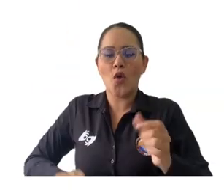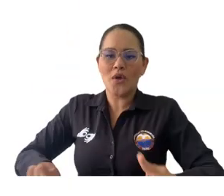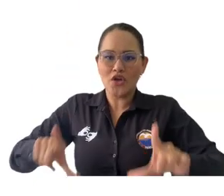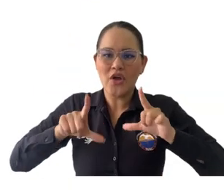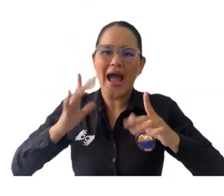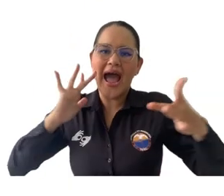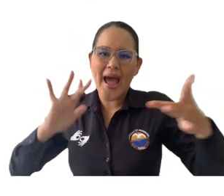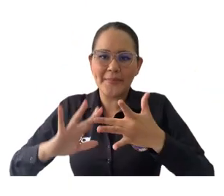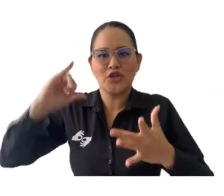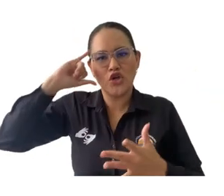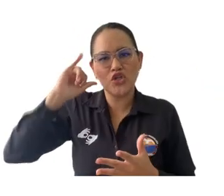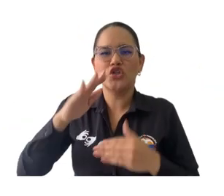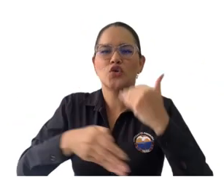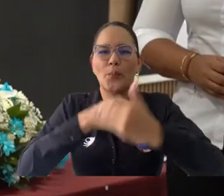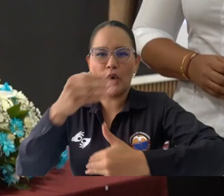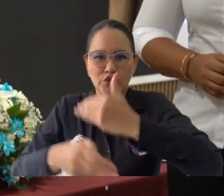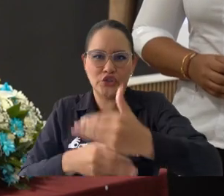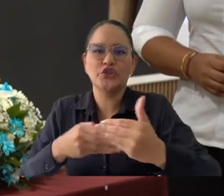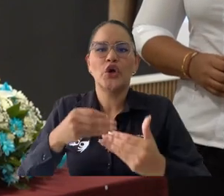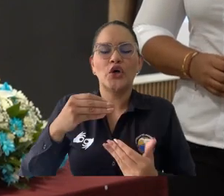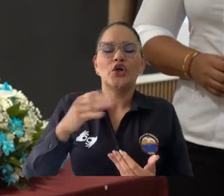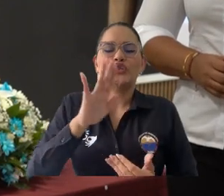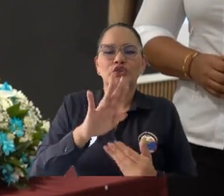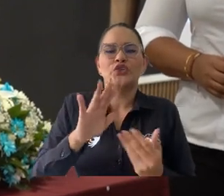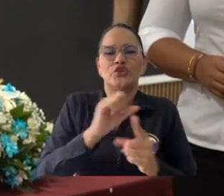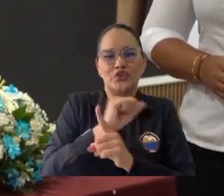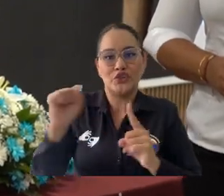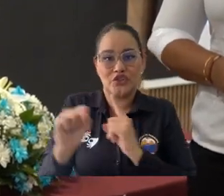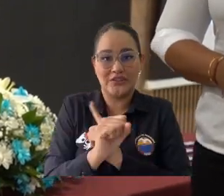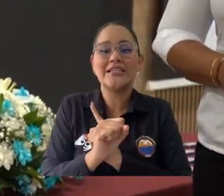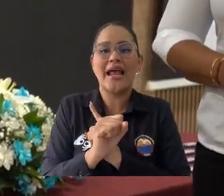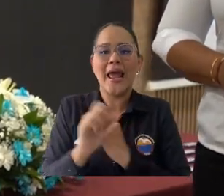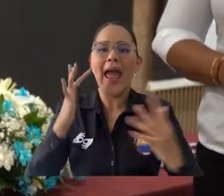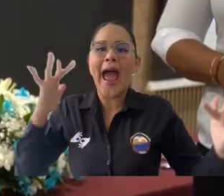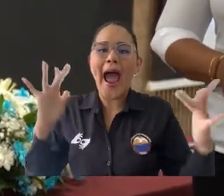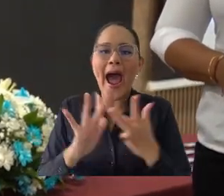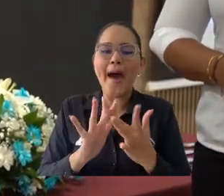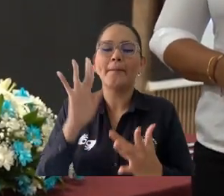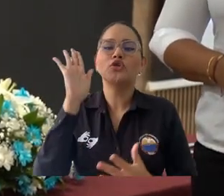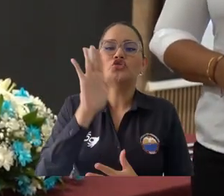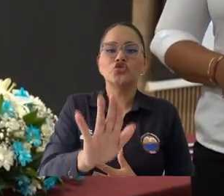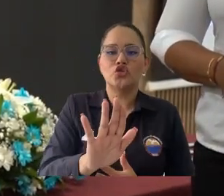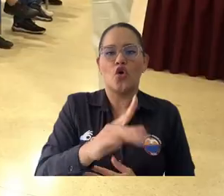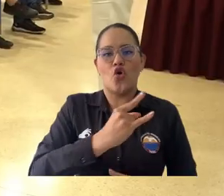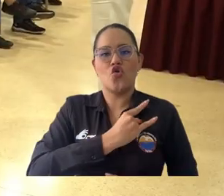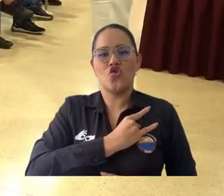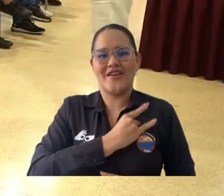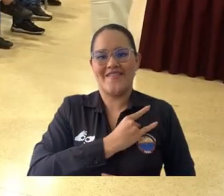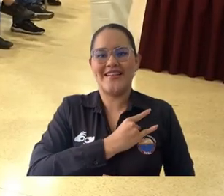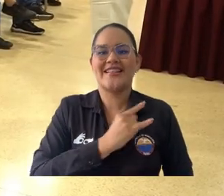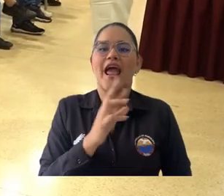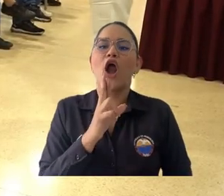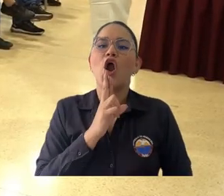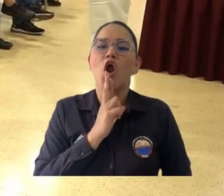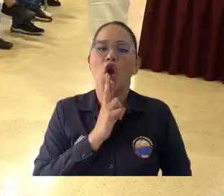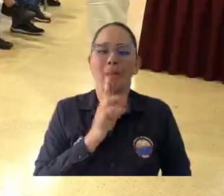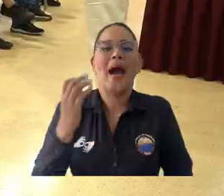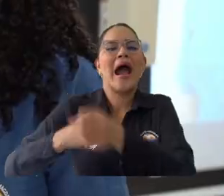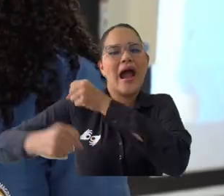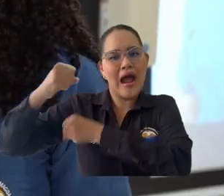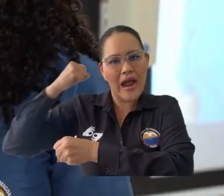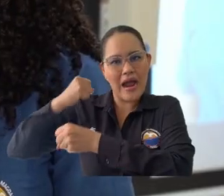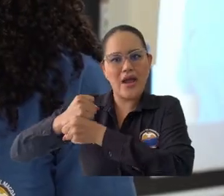procesos sociales ofertada por la Universidad Sapienza de Roma, gracias a un convenio firmado con Uni Magdalena en 2018.